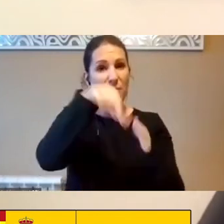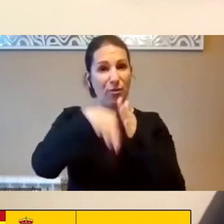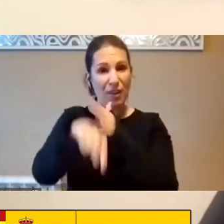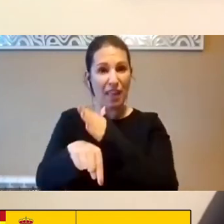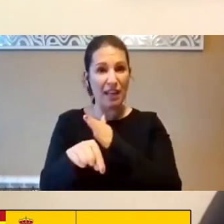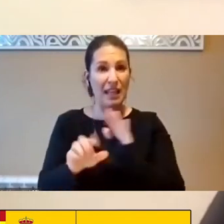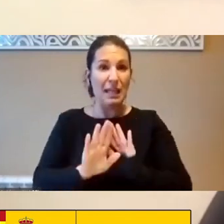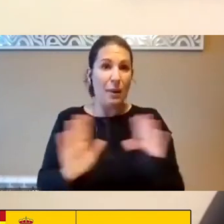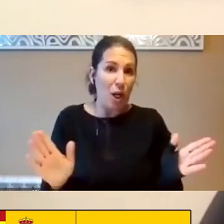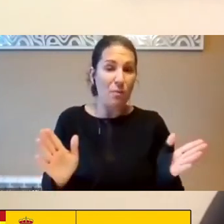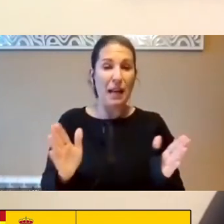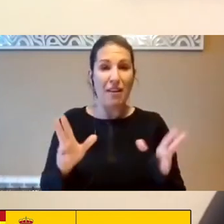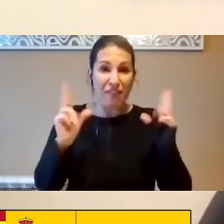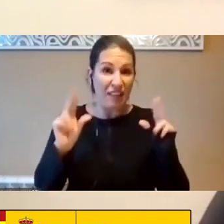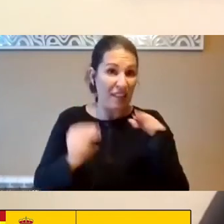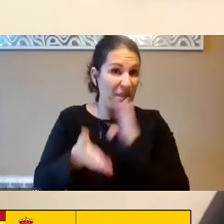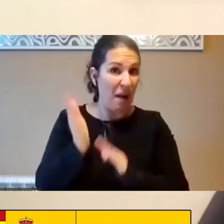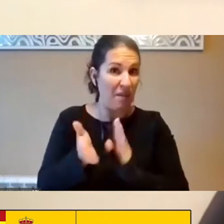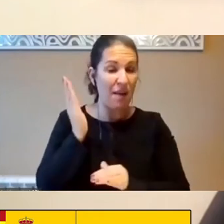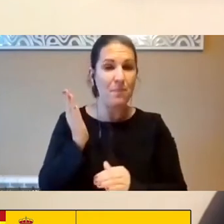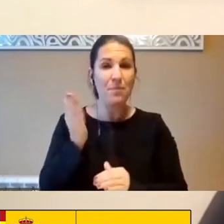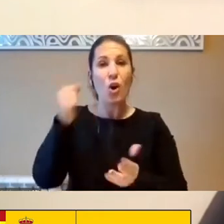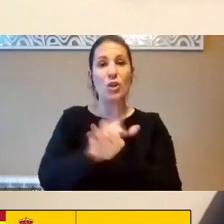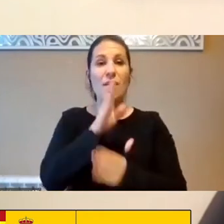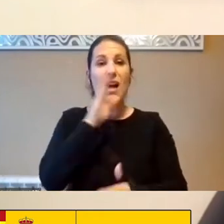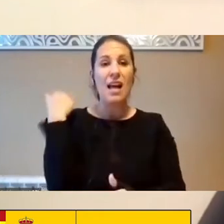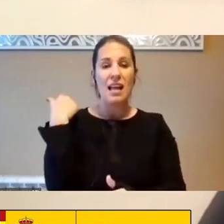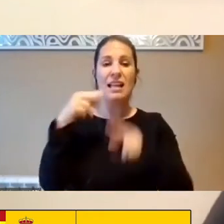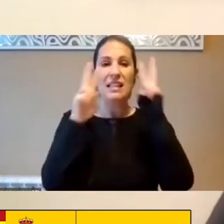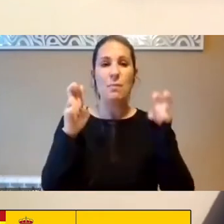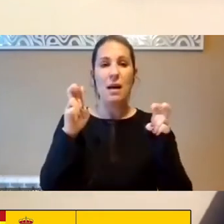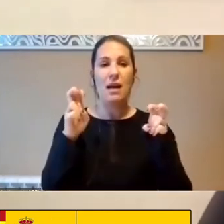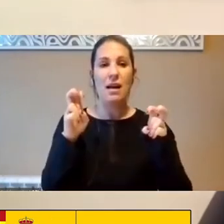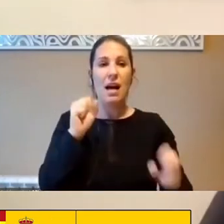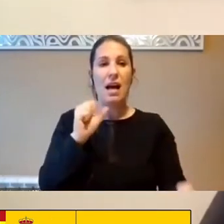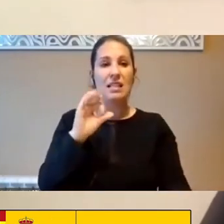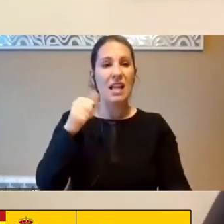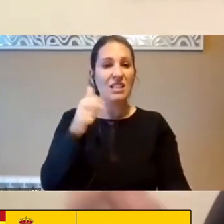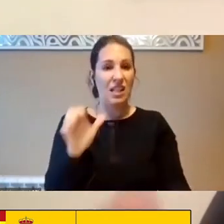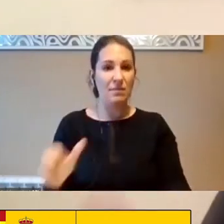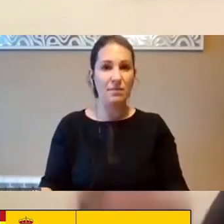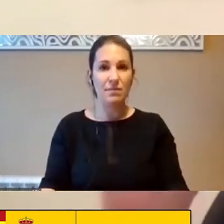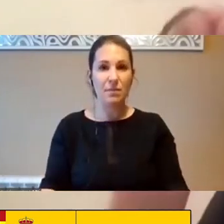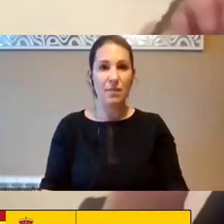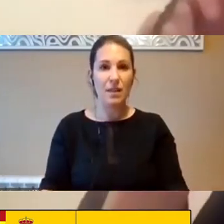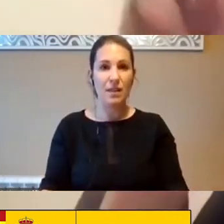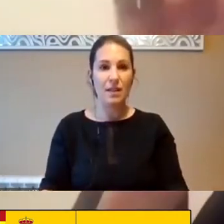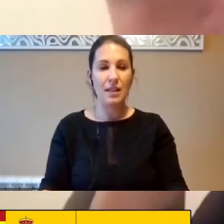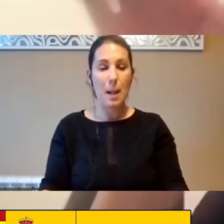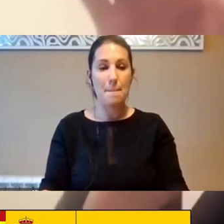Para Terminar Volver Al Tema De Assange Porque El Tema Assange Es Es Tema